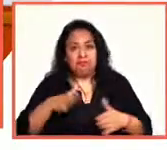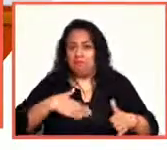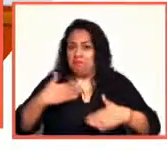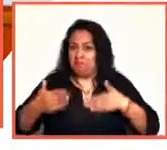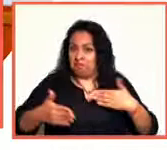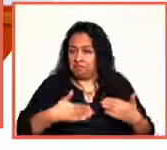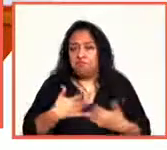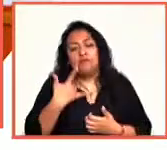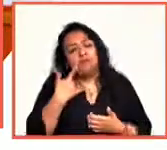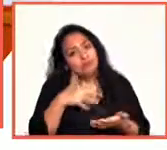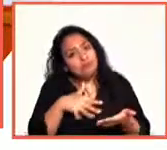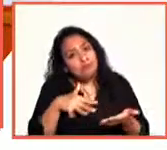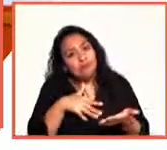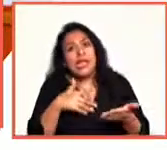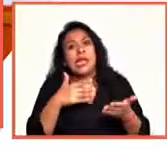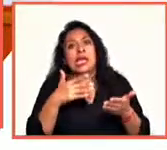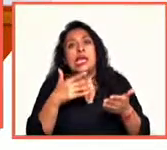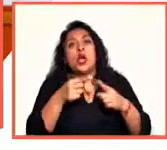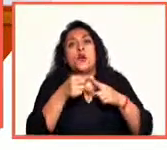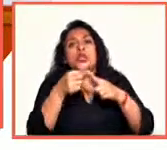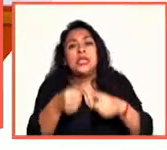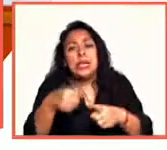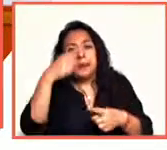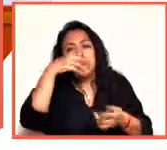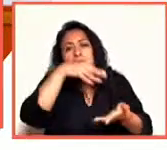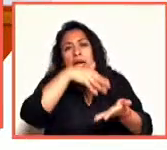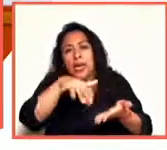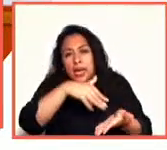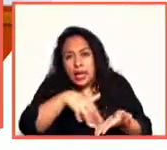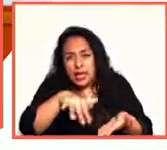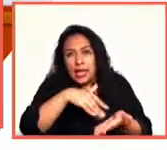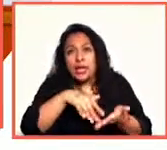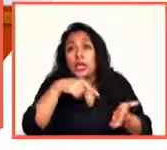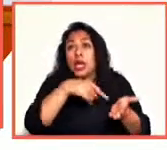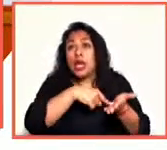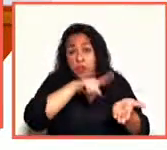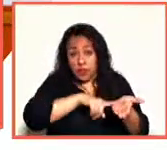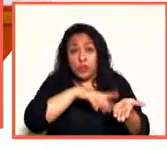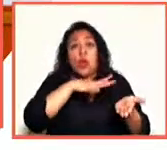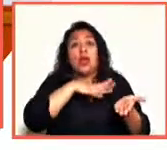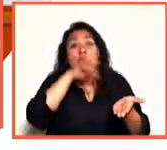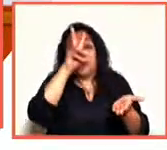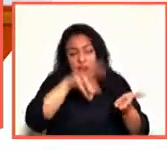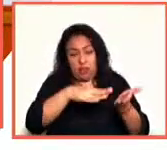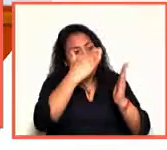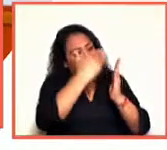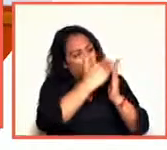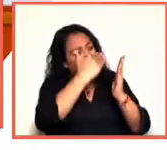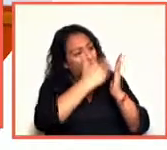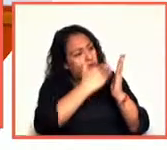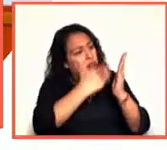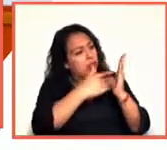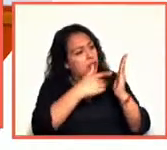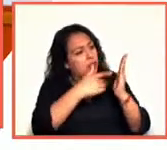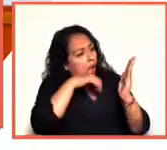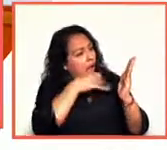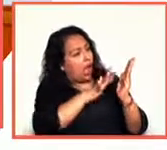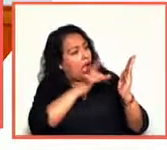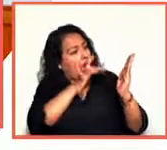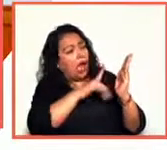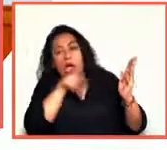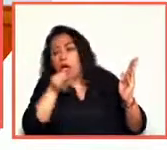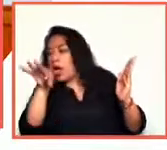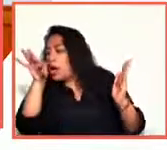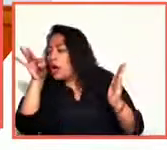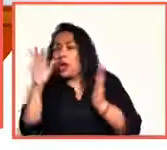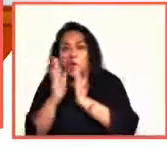muy entretenido, es una guía de lectura, aquí hay efectivamente un canon, de aquí nos podemos ir a muchísimos lados, y por supuesto